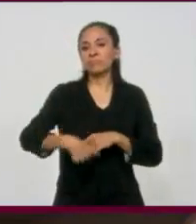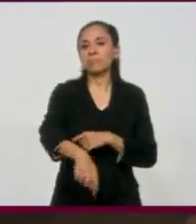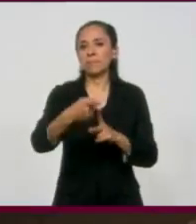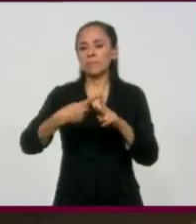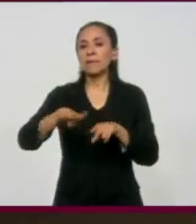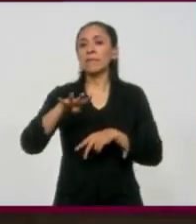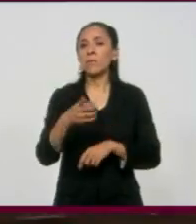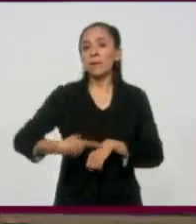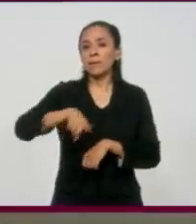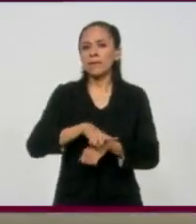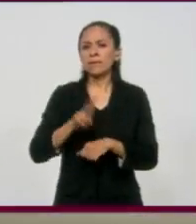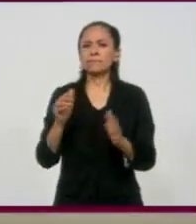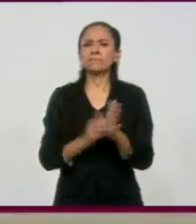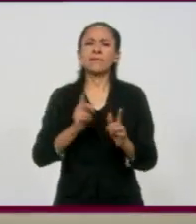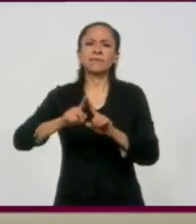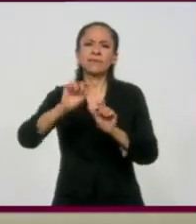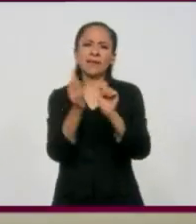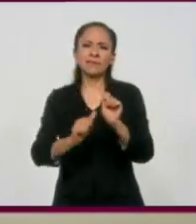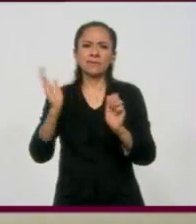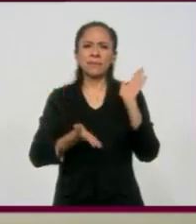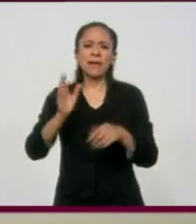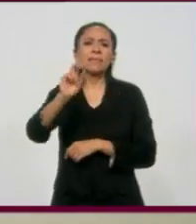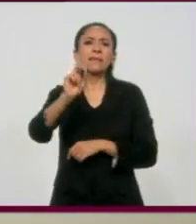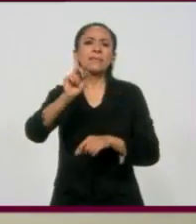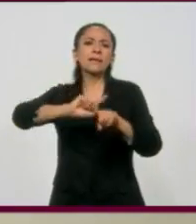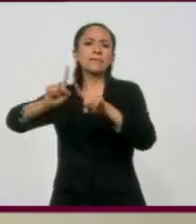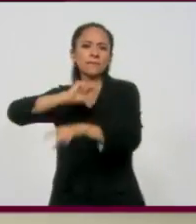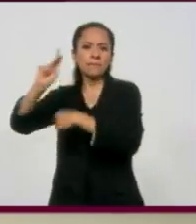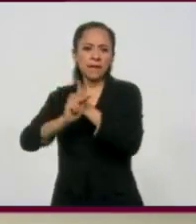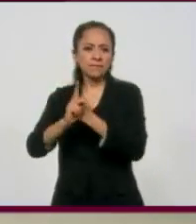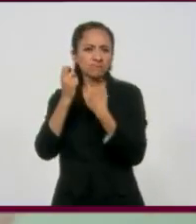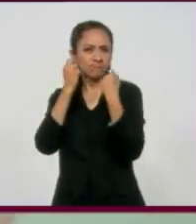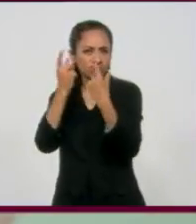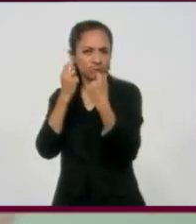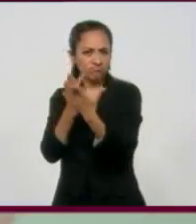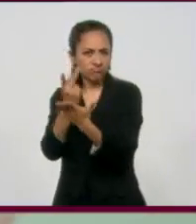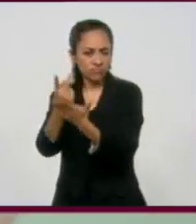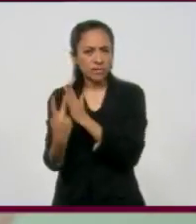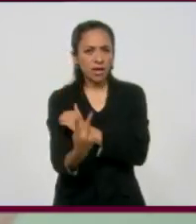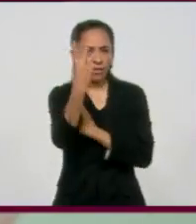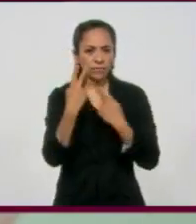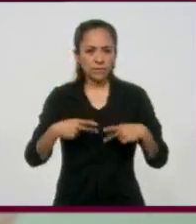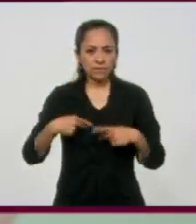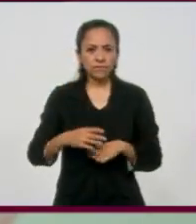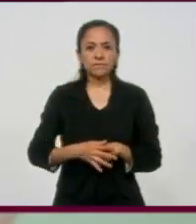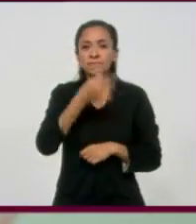artistas de más de 30 países. Y el anuncio del reconocimiento a dos creadores. El Festival